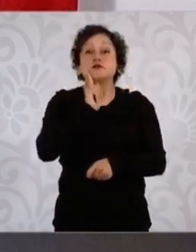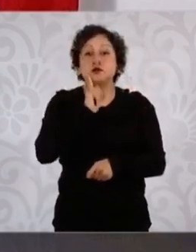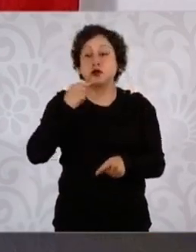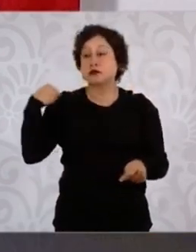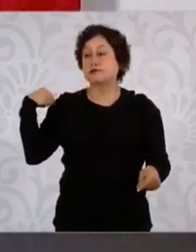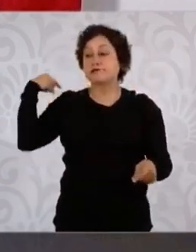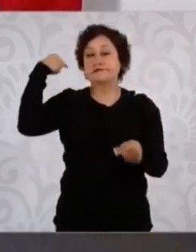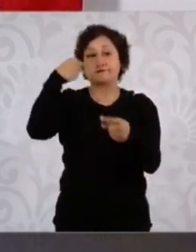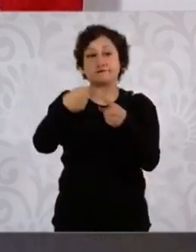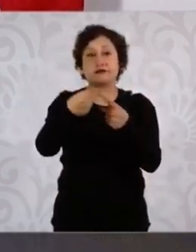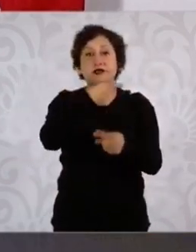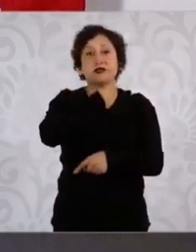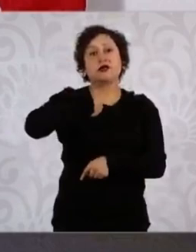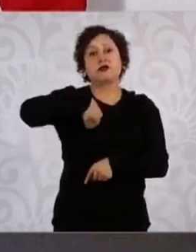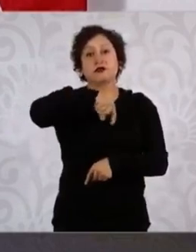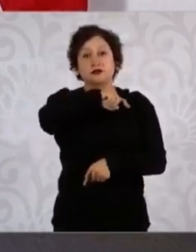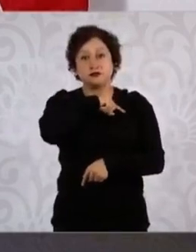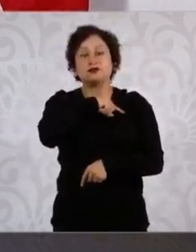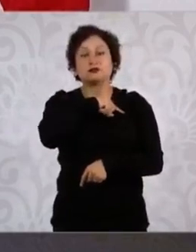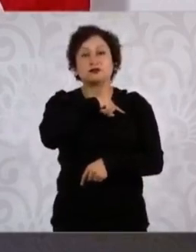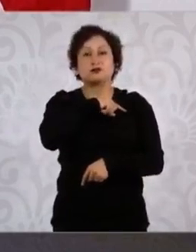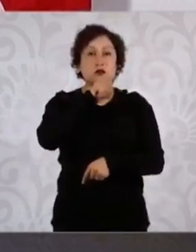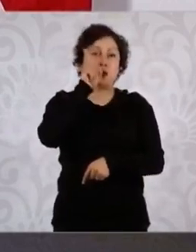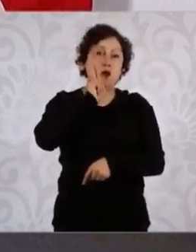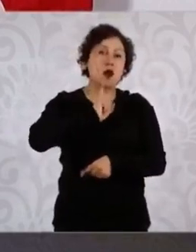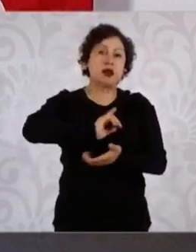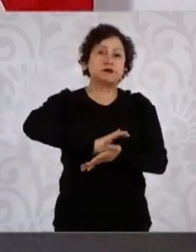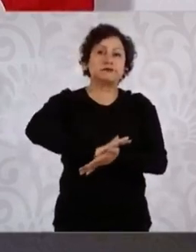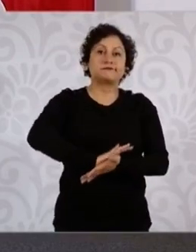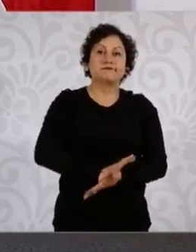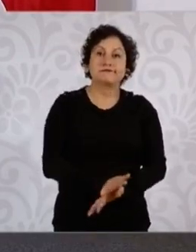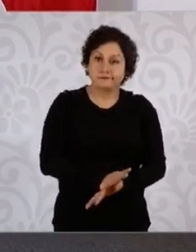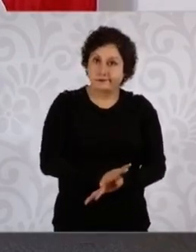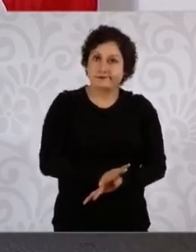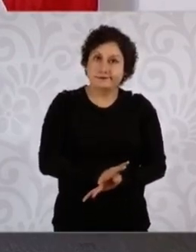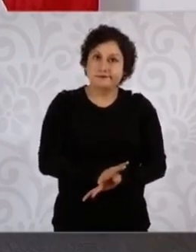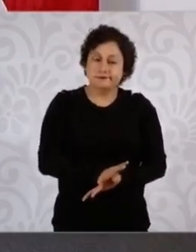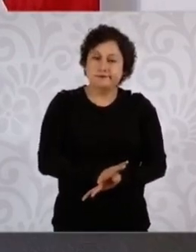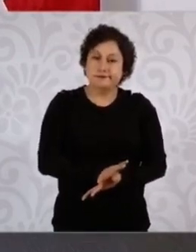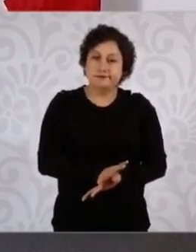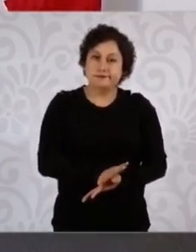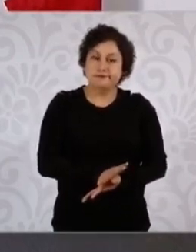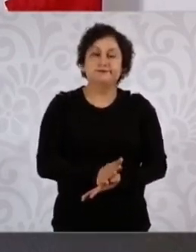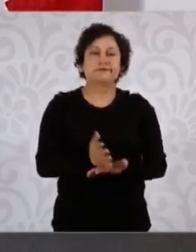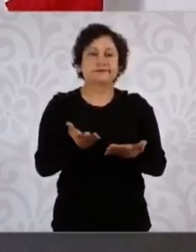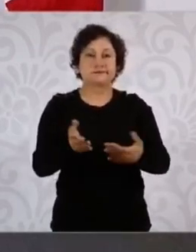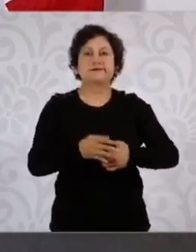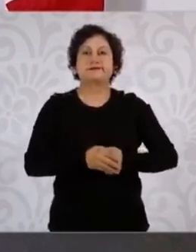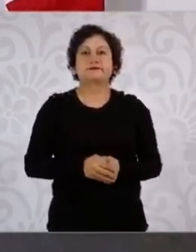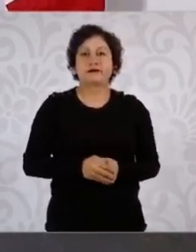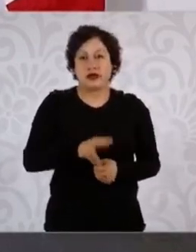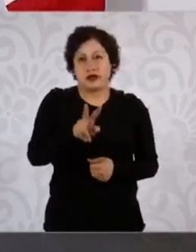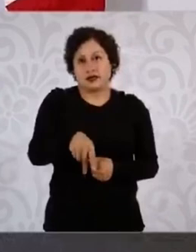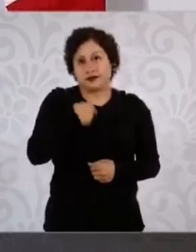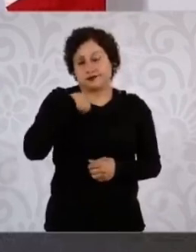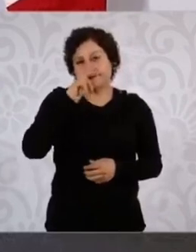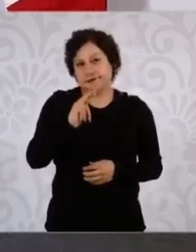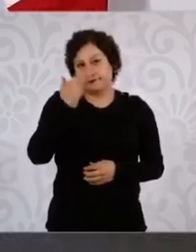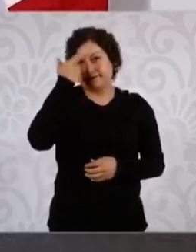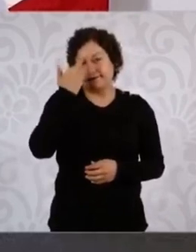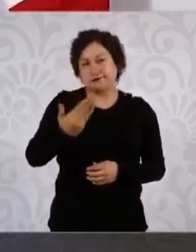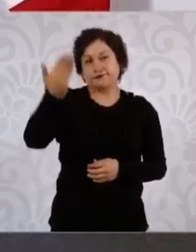hay discriminación, no es igual. Por cierto, recuerdo en la Ciudad de México,